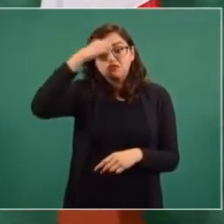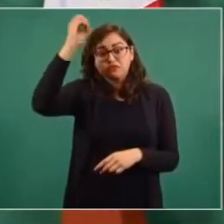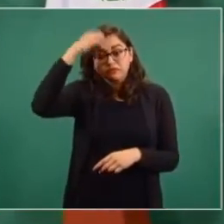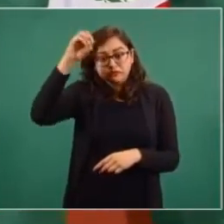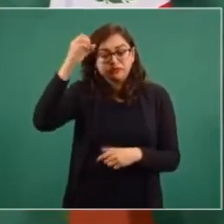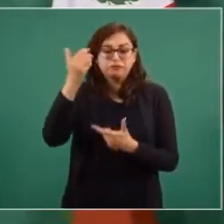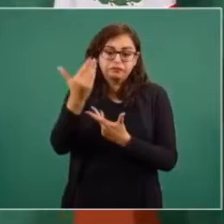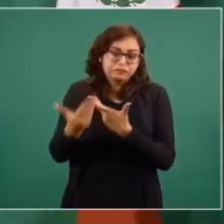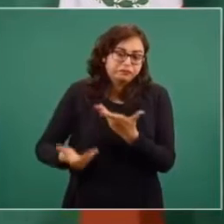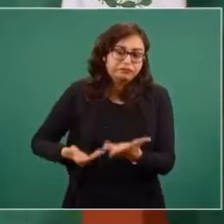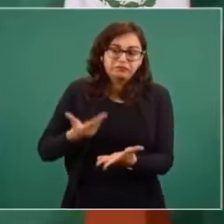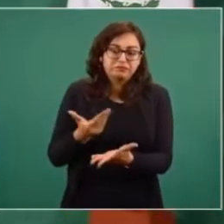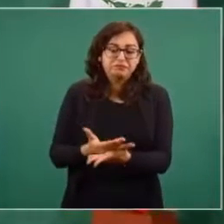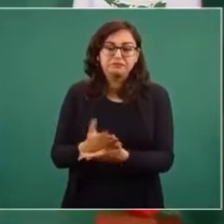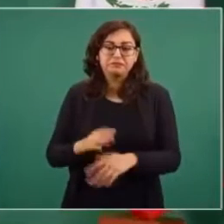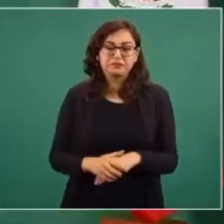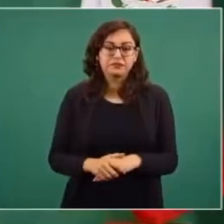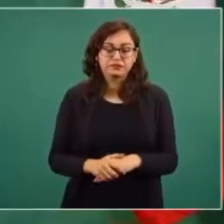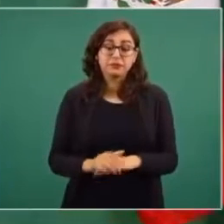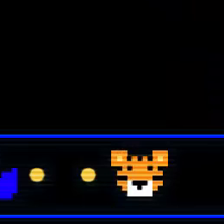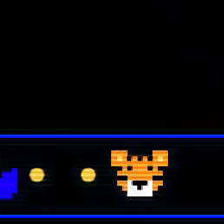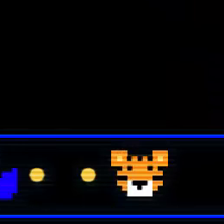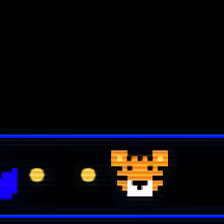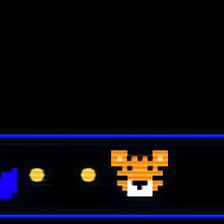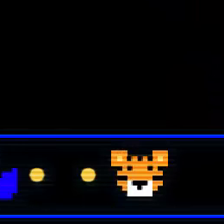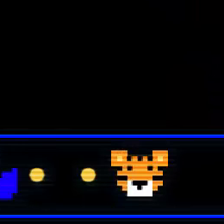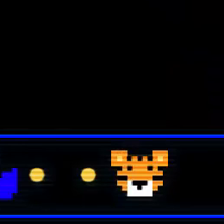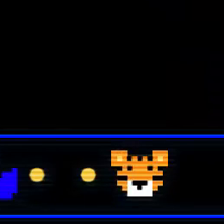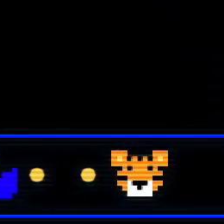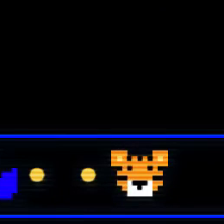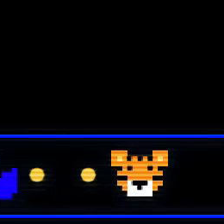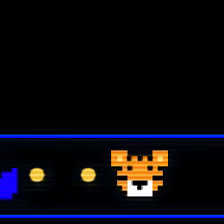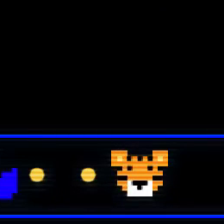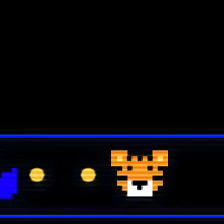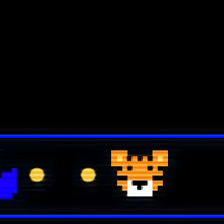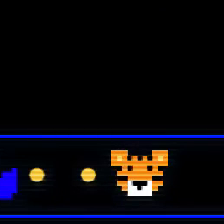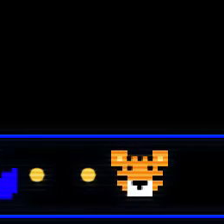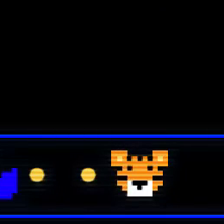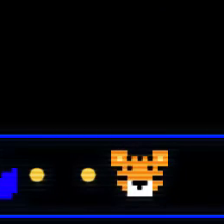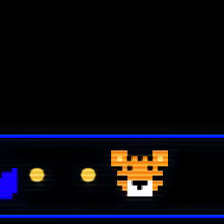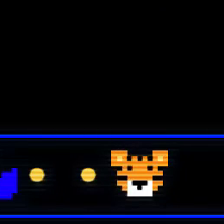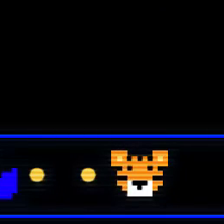se escribió. Ya tiene tiempo, pero ahí está ya la carta. Gracias. Gracias. Gracias. Gracias. Gracias. ¡Suscríbete al canal!